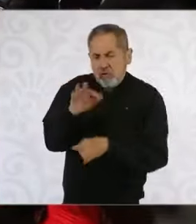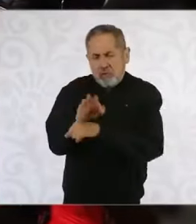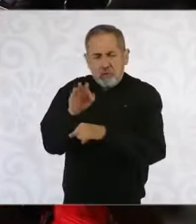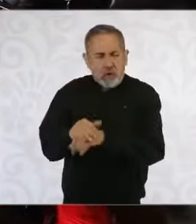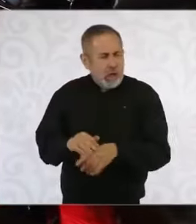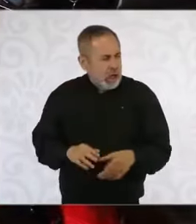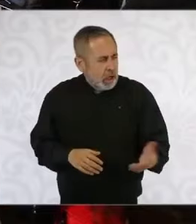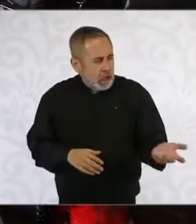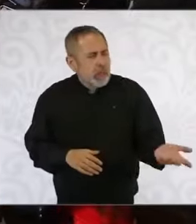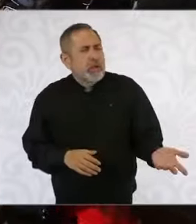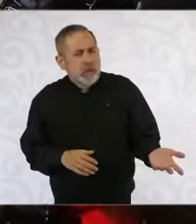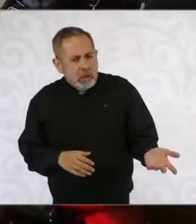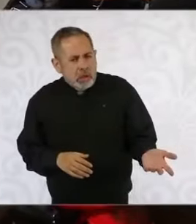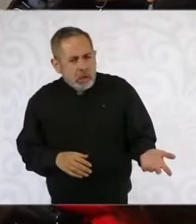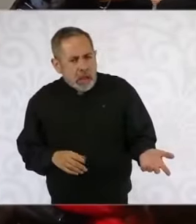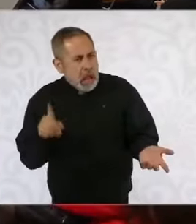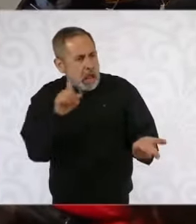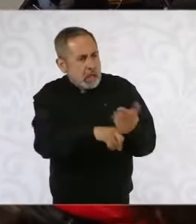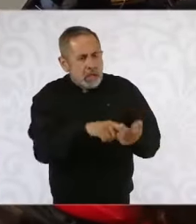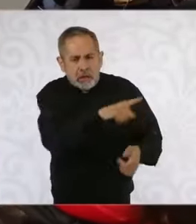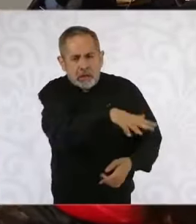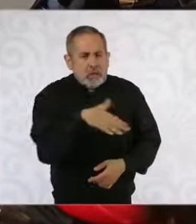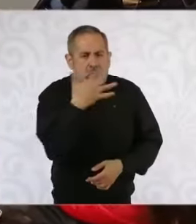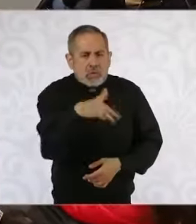¿Se les olvidó la corruptela?